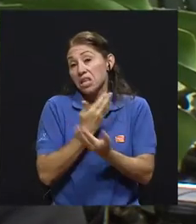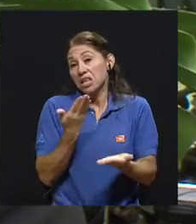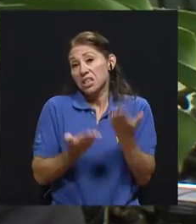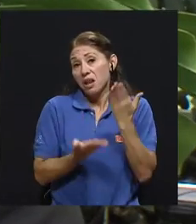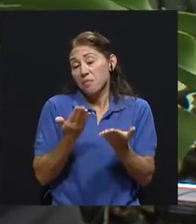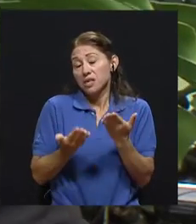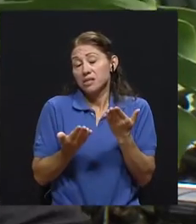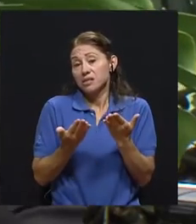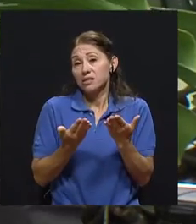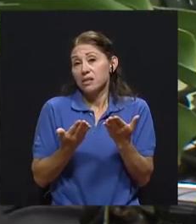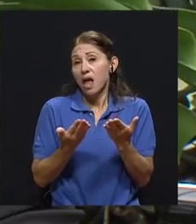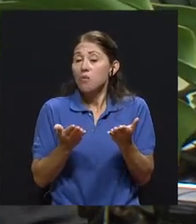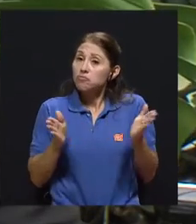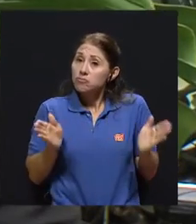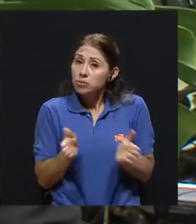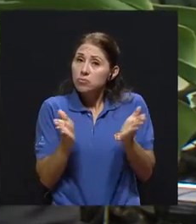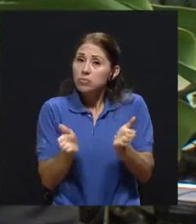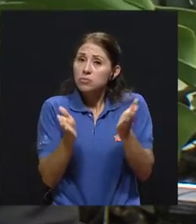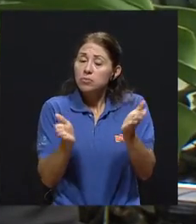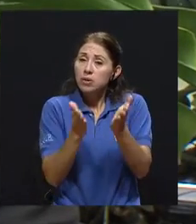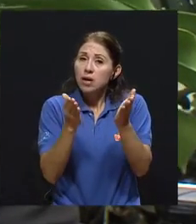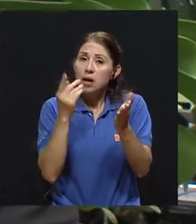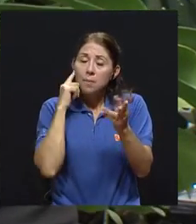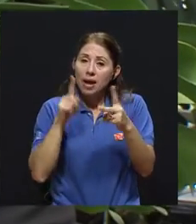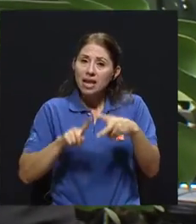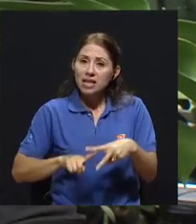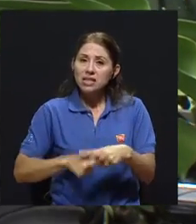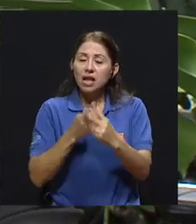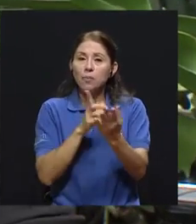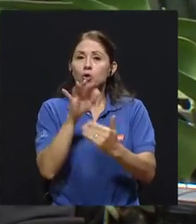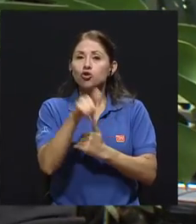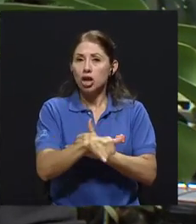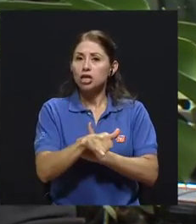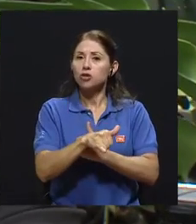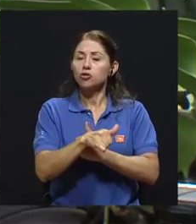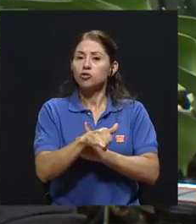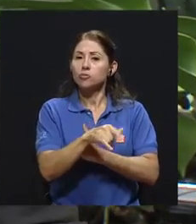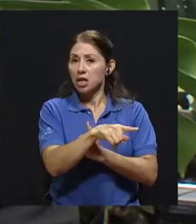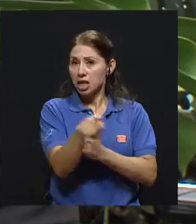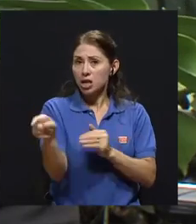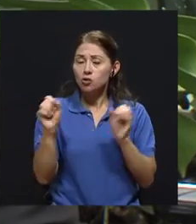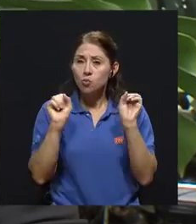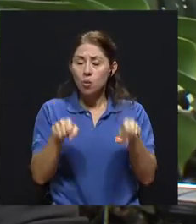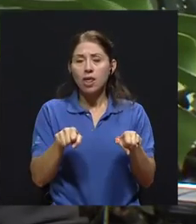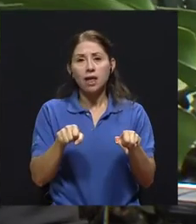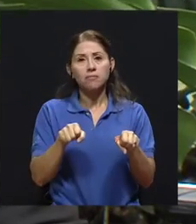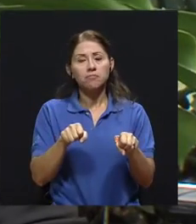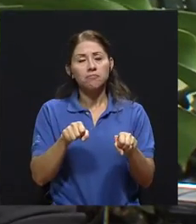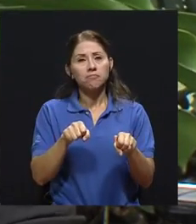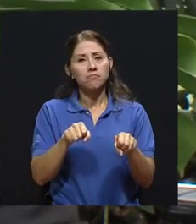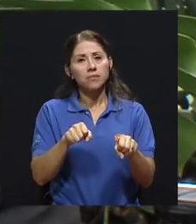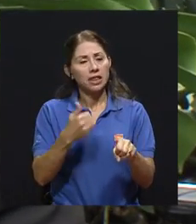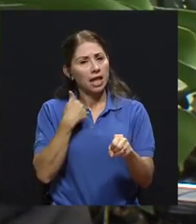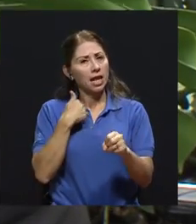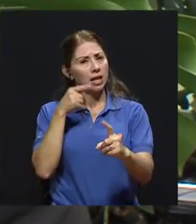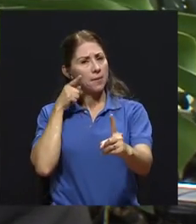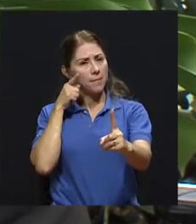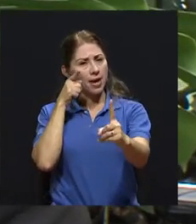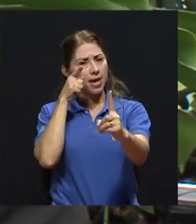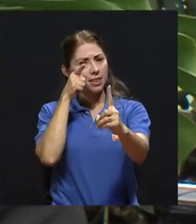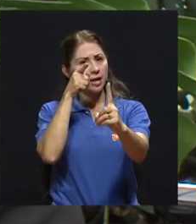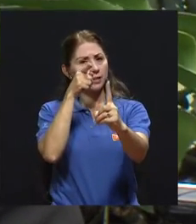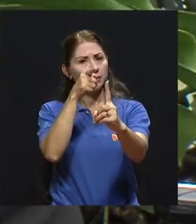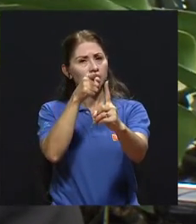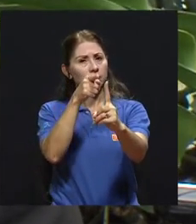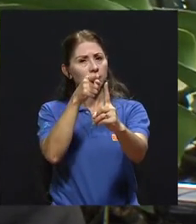como un buen aliciente para iniciar con proyectos que les permitan ir cumpliendo mejores metas y ir reforzando sus